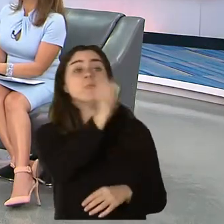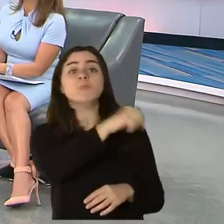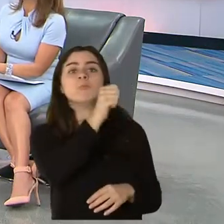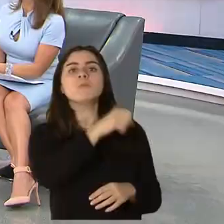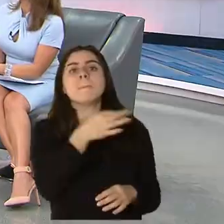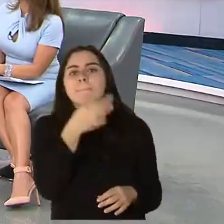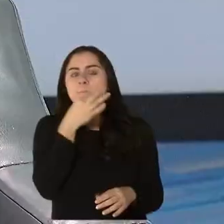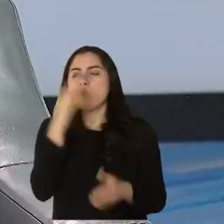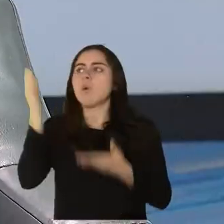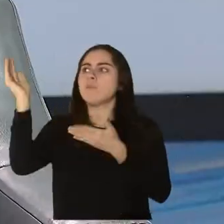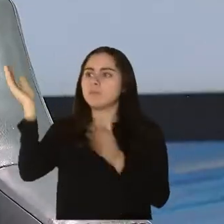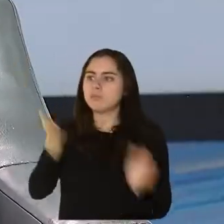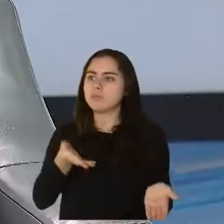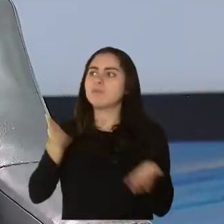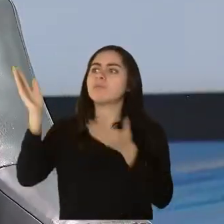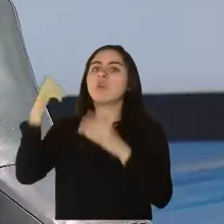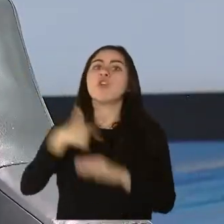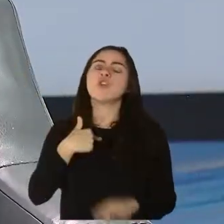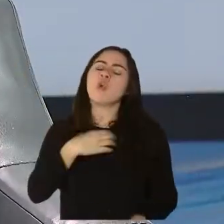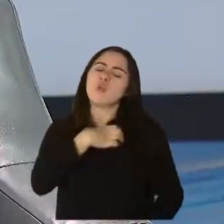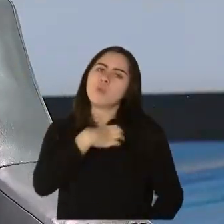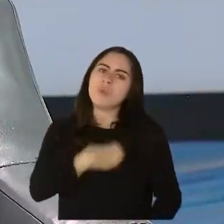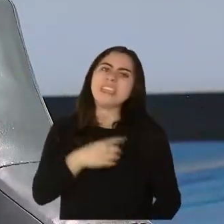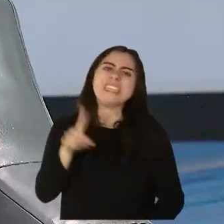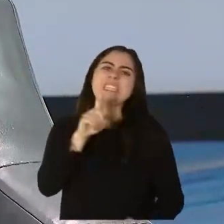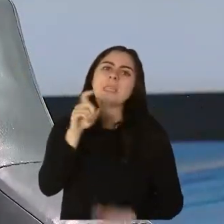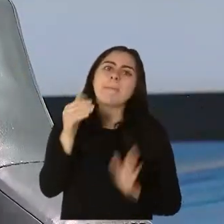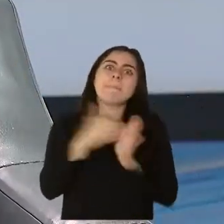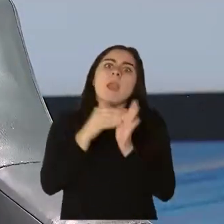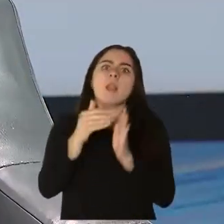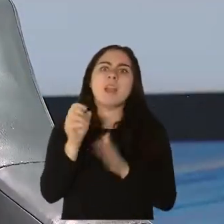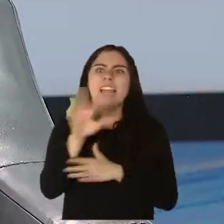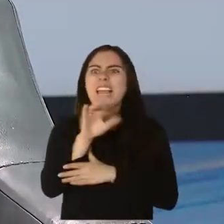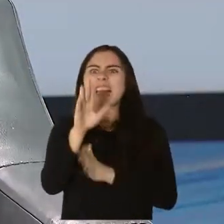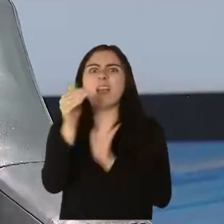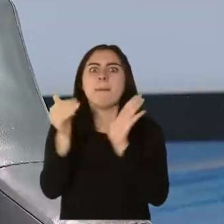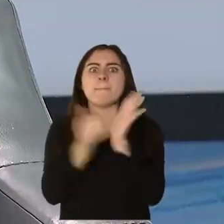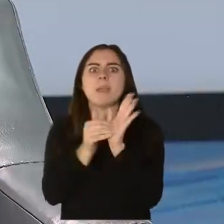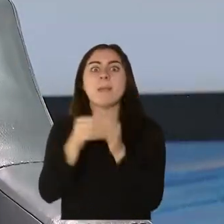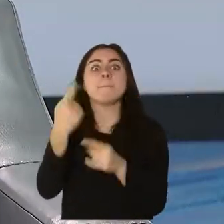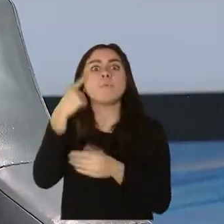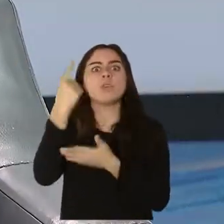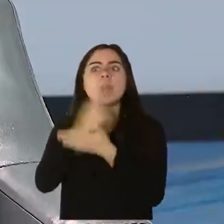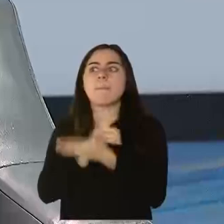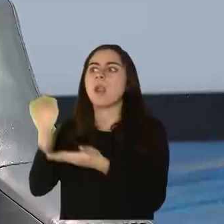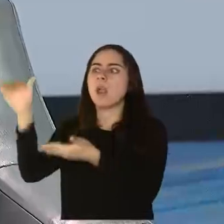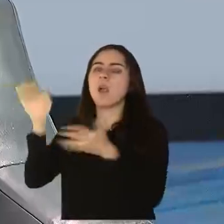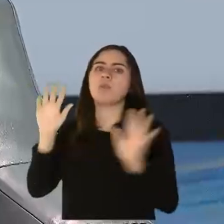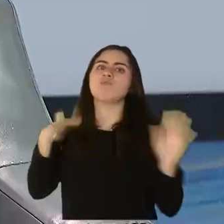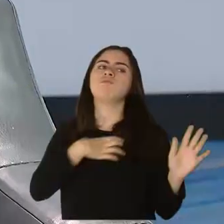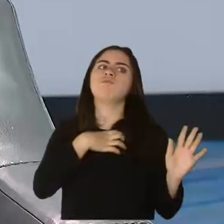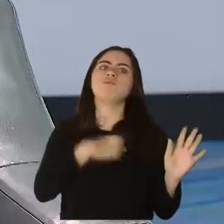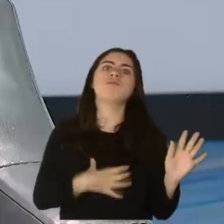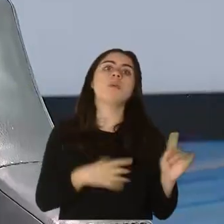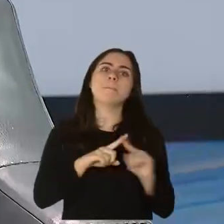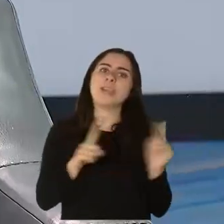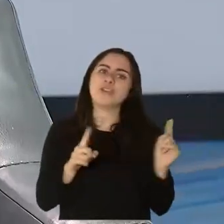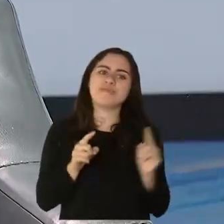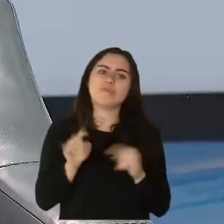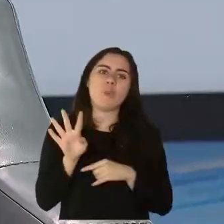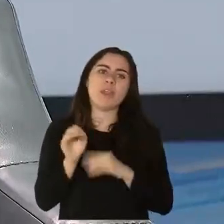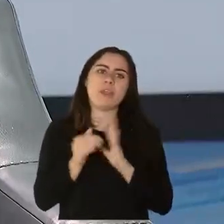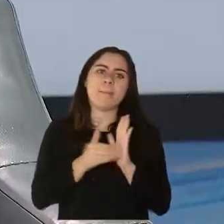Yo quisiera que llegaran 100 mil o 500 mil dosis por semana. Están llegando a 40 mil. Hay una propuesta de una